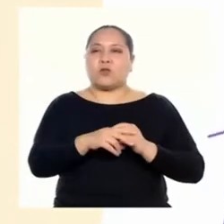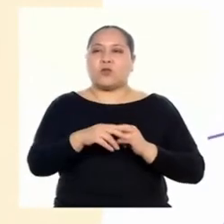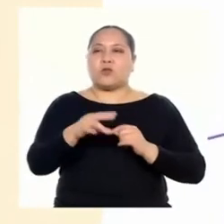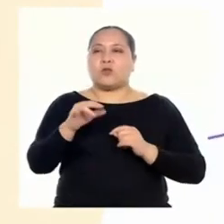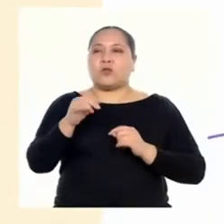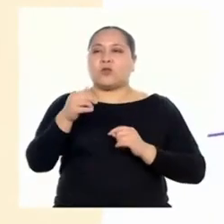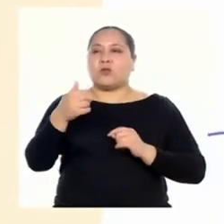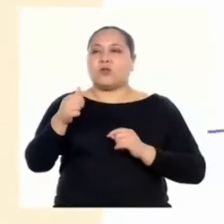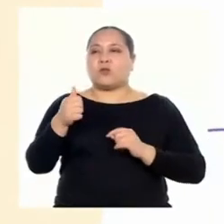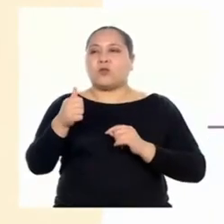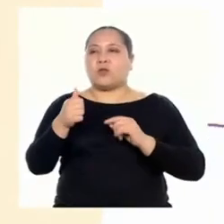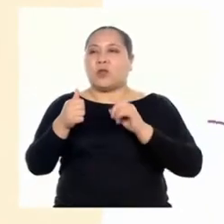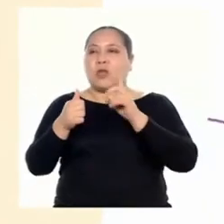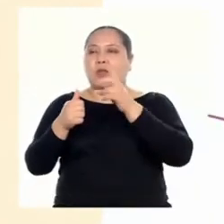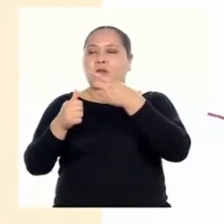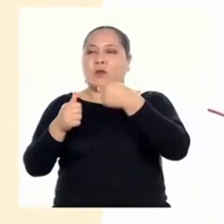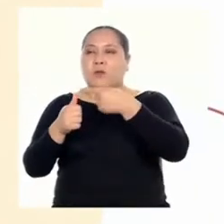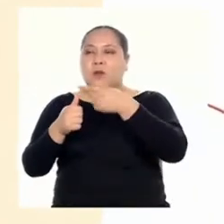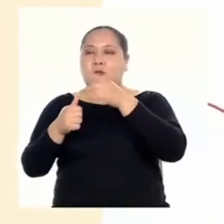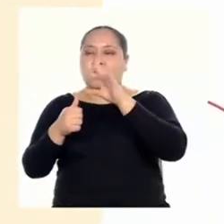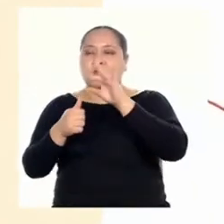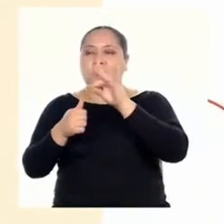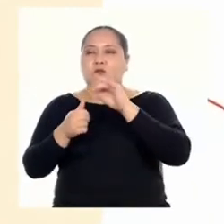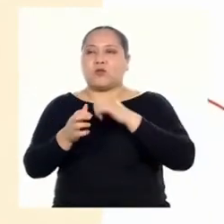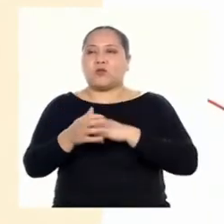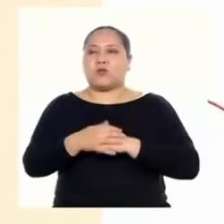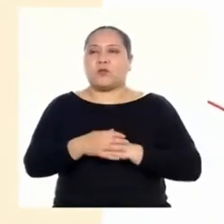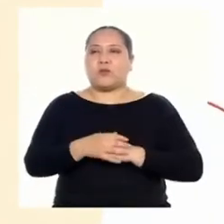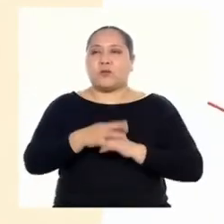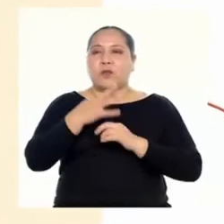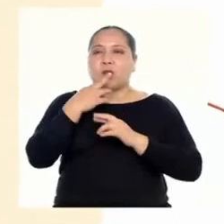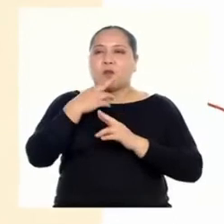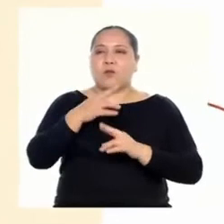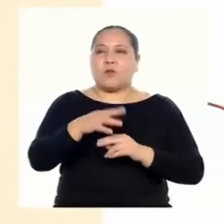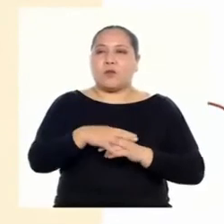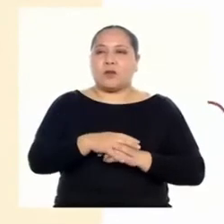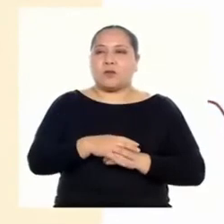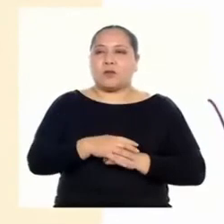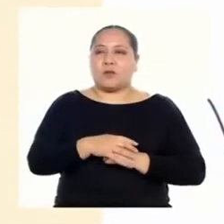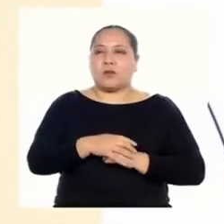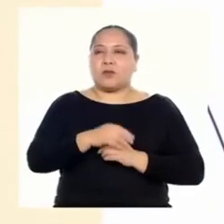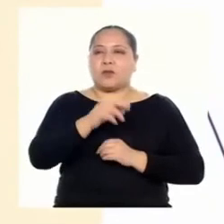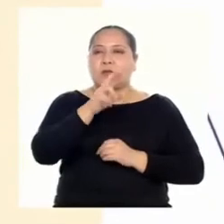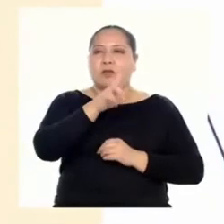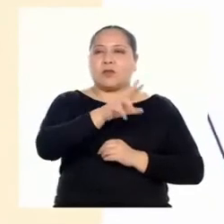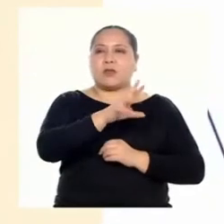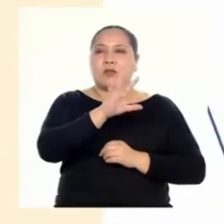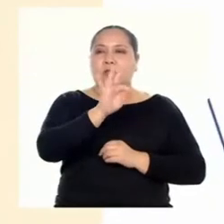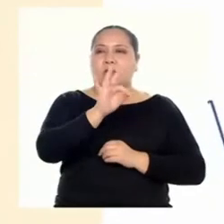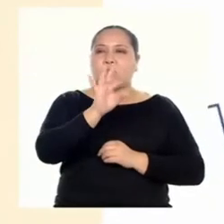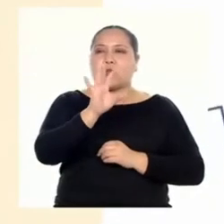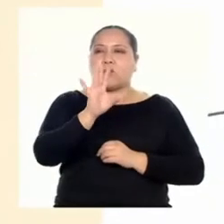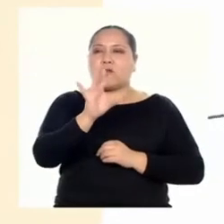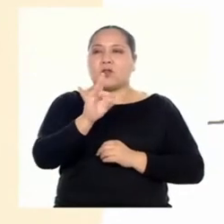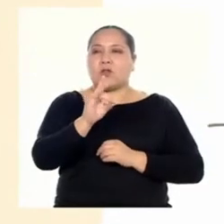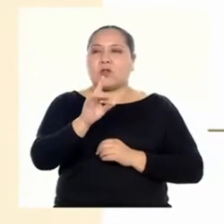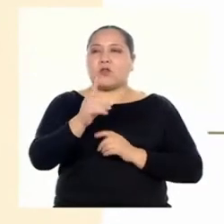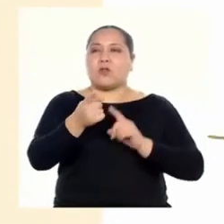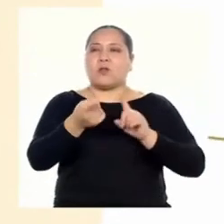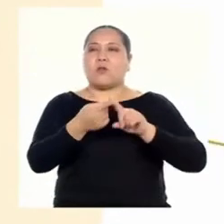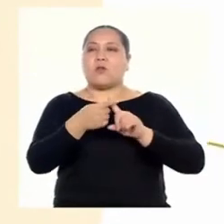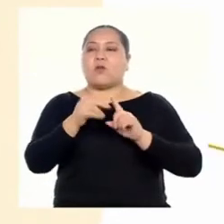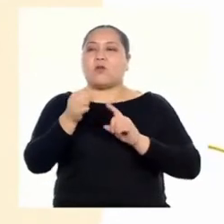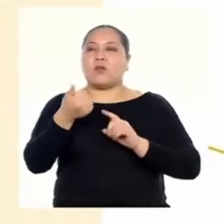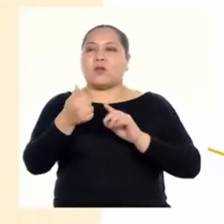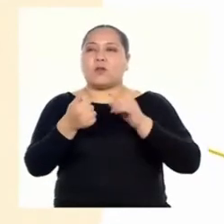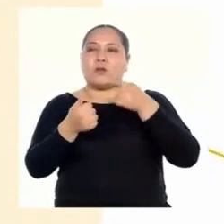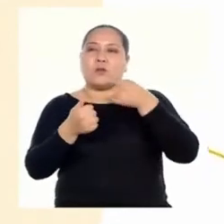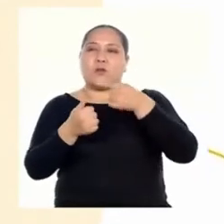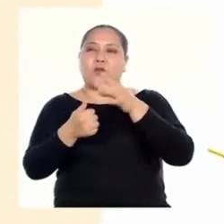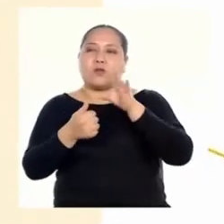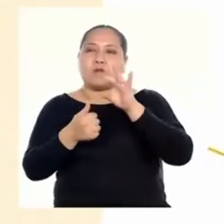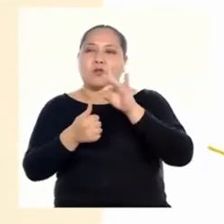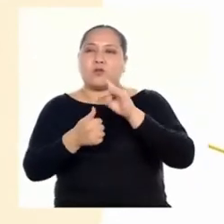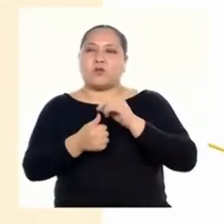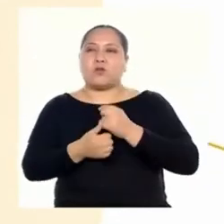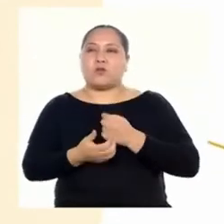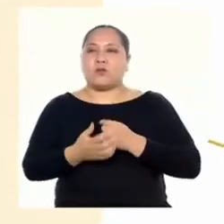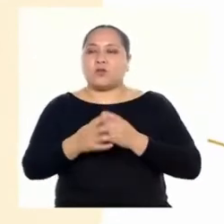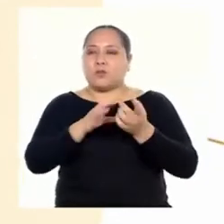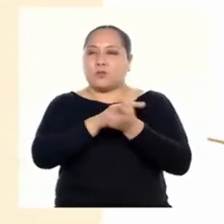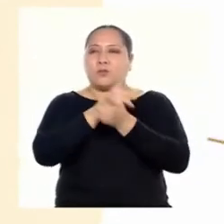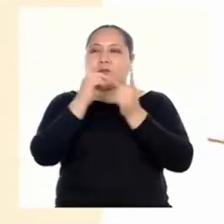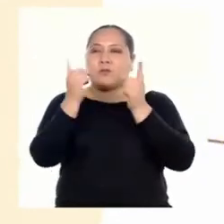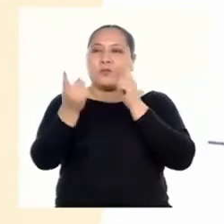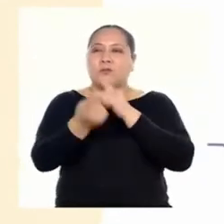mantiene 10 a la menos 8. Tenemos como resultado 398 por 10 a la menos 8.